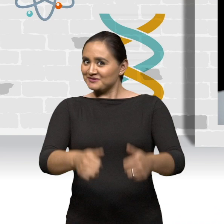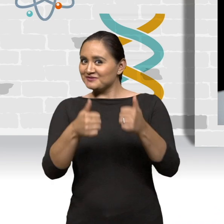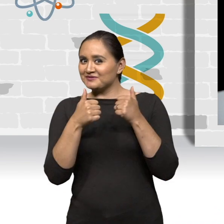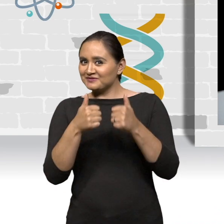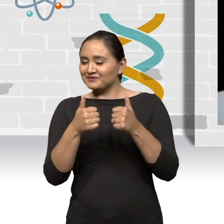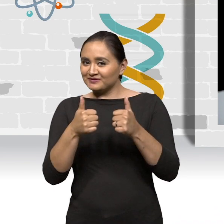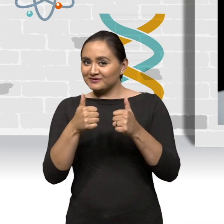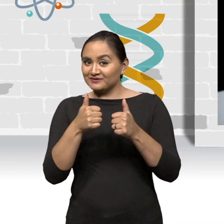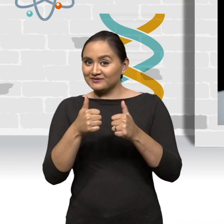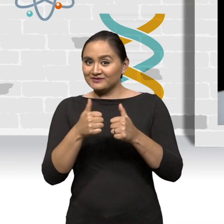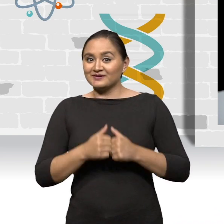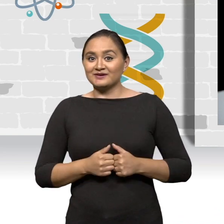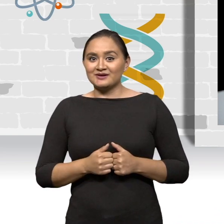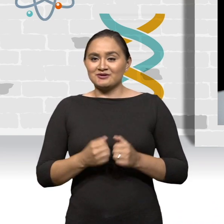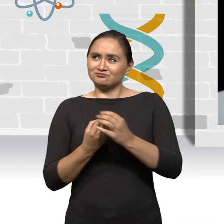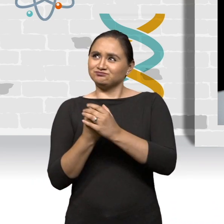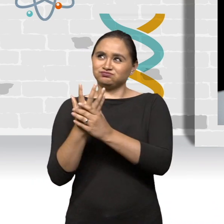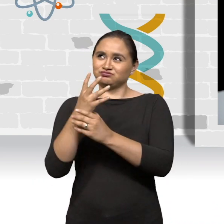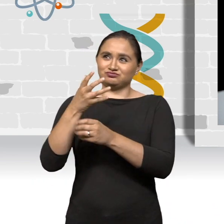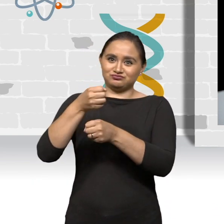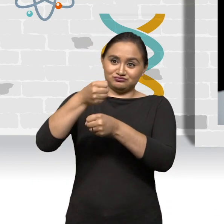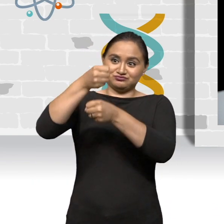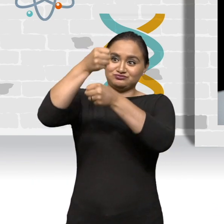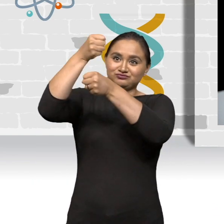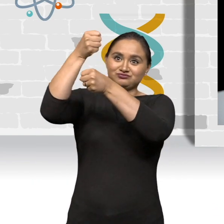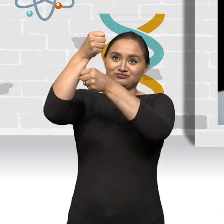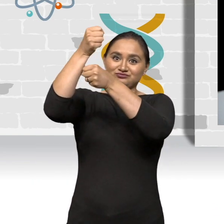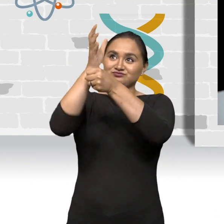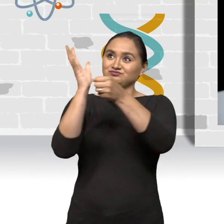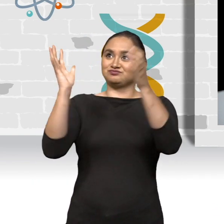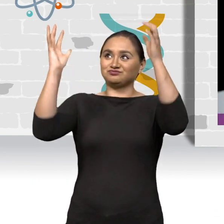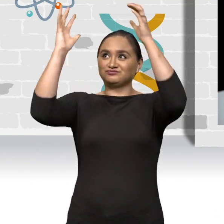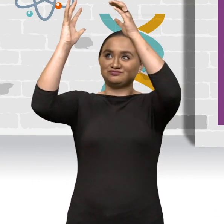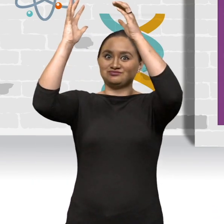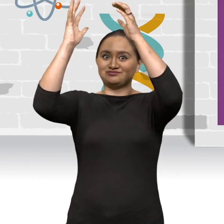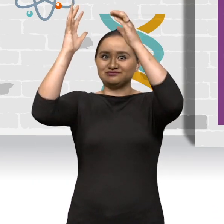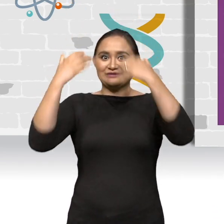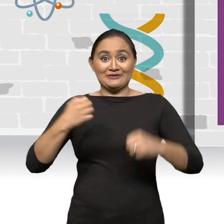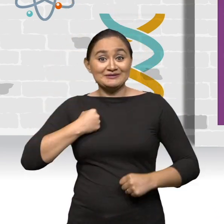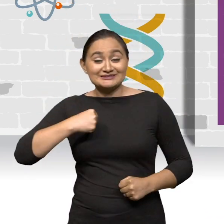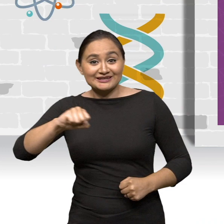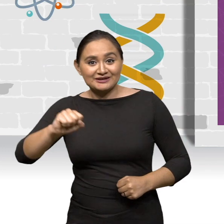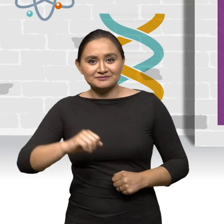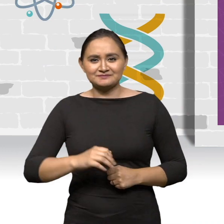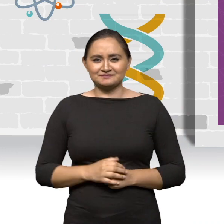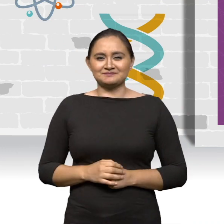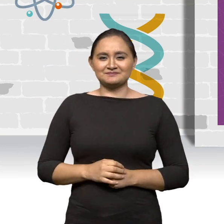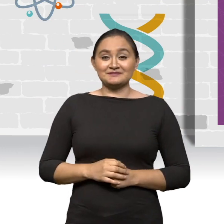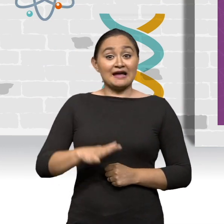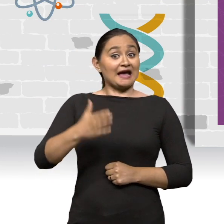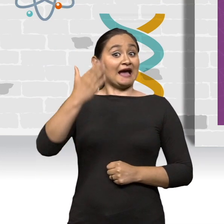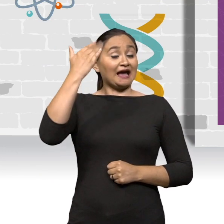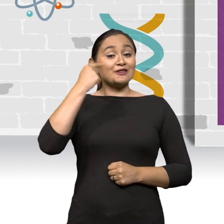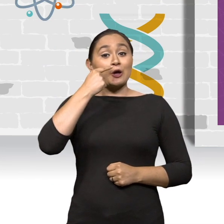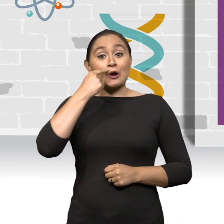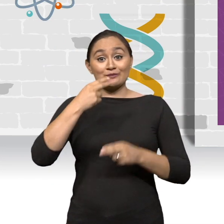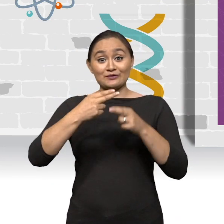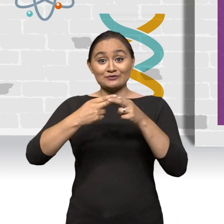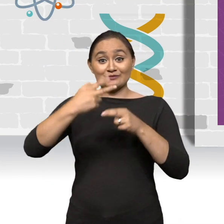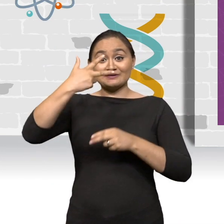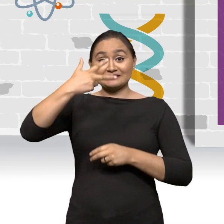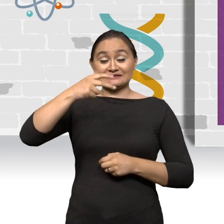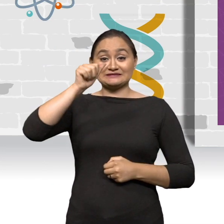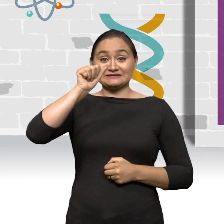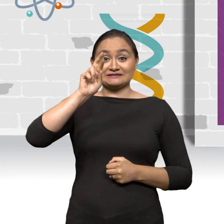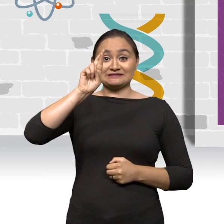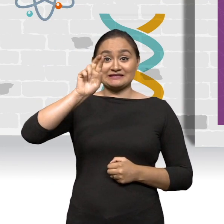¡Qué bien! Acabo de reservar un paseo en globo aerostático para mí y mi familia. Jack Charles, fascinado por los globos aerostáticos,